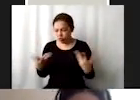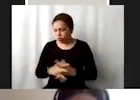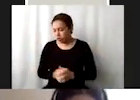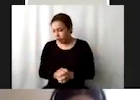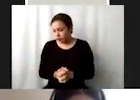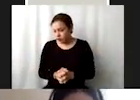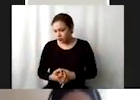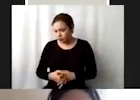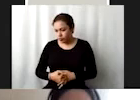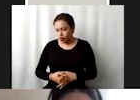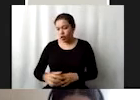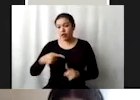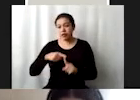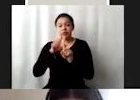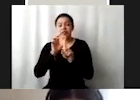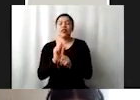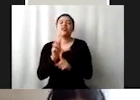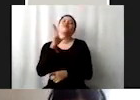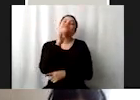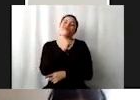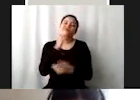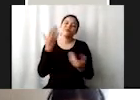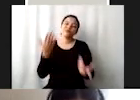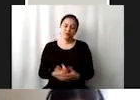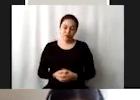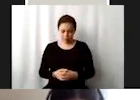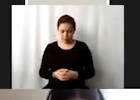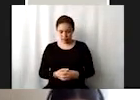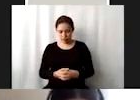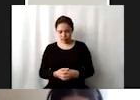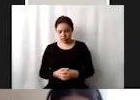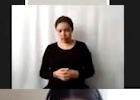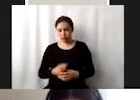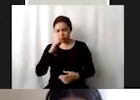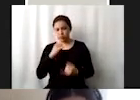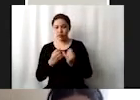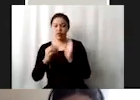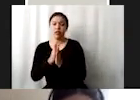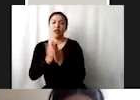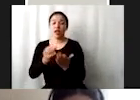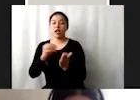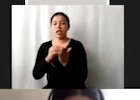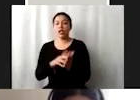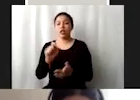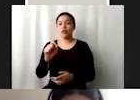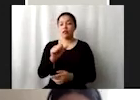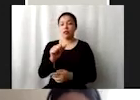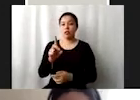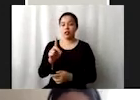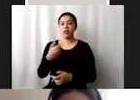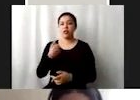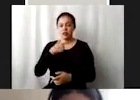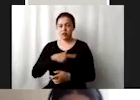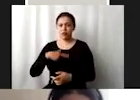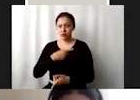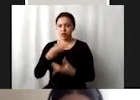a cumplir. Y, bueno, algo que sí aborda la Agenda 2030 que a mí personalmente me gusta mucho es promover la